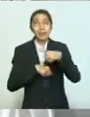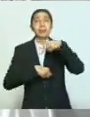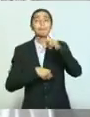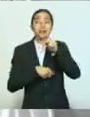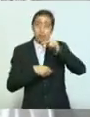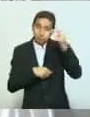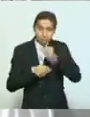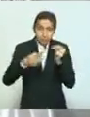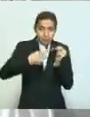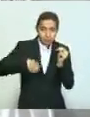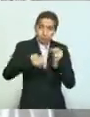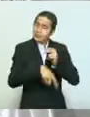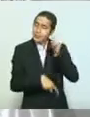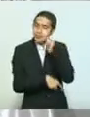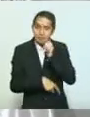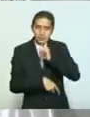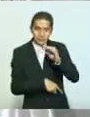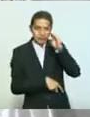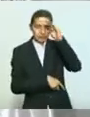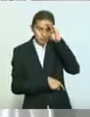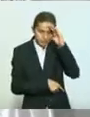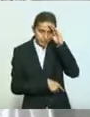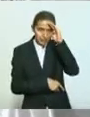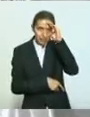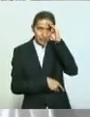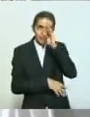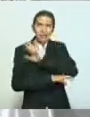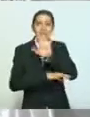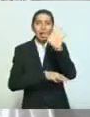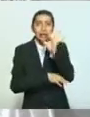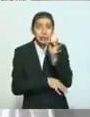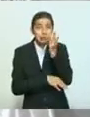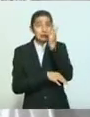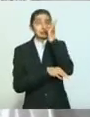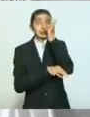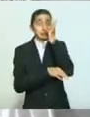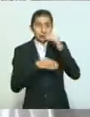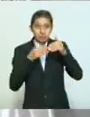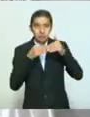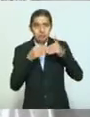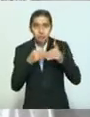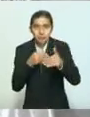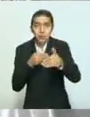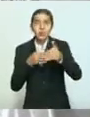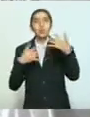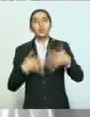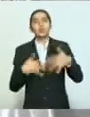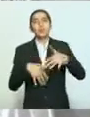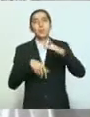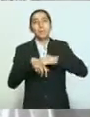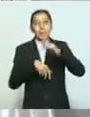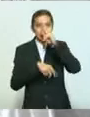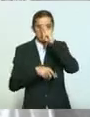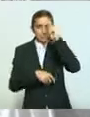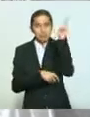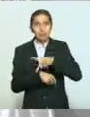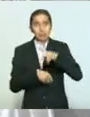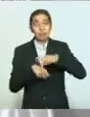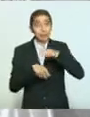ser muy conscientes de que estamos a punto de entrar a la etapa más difícil, más crítica.